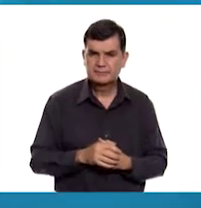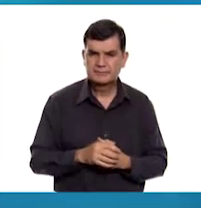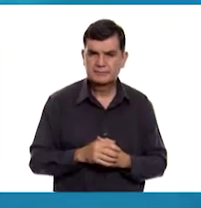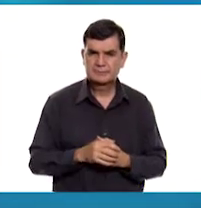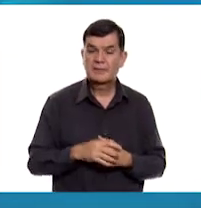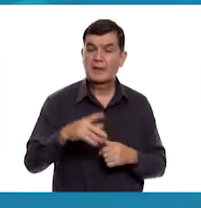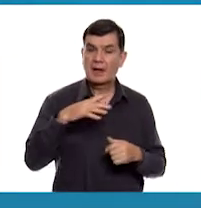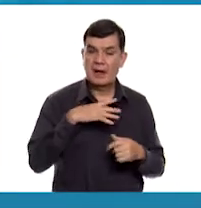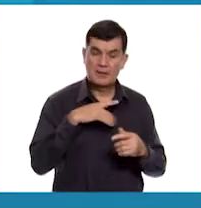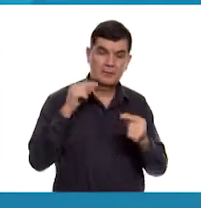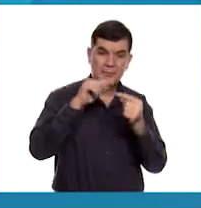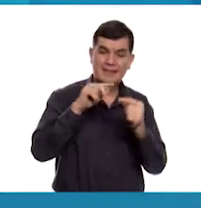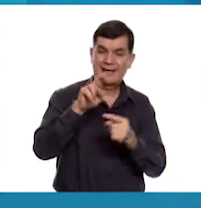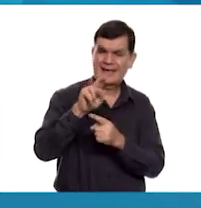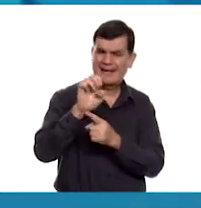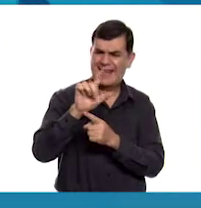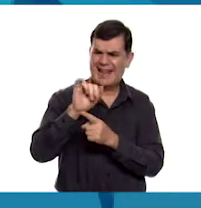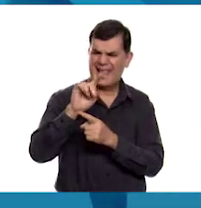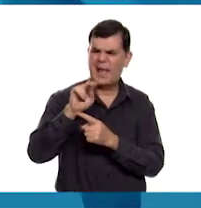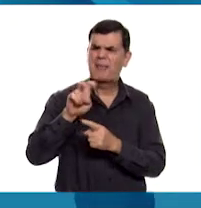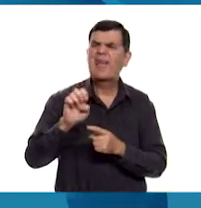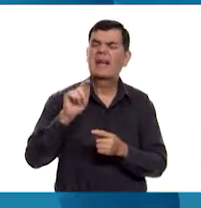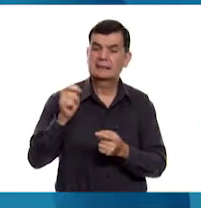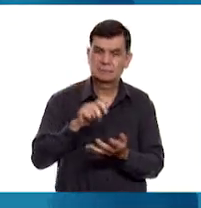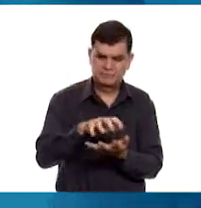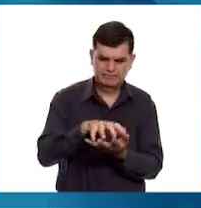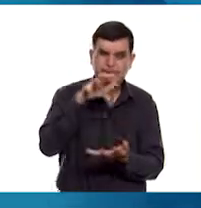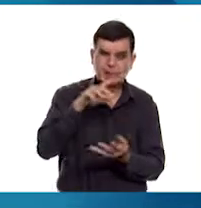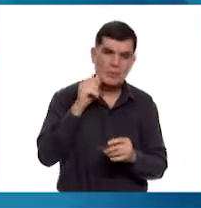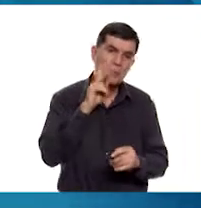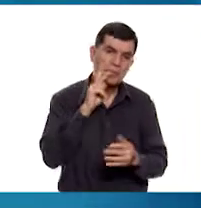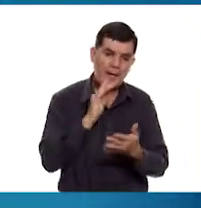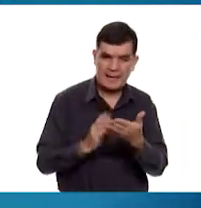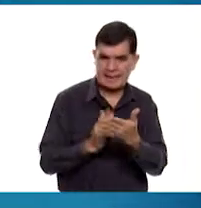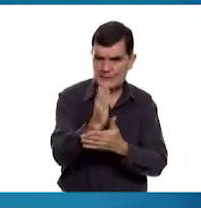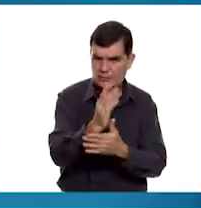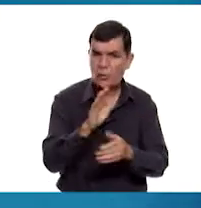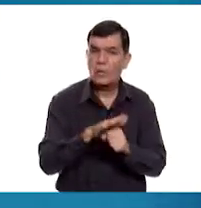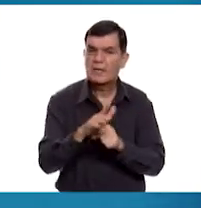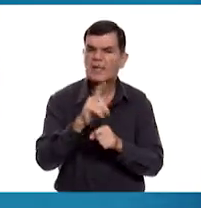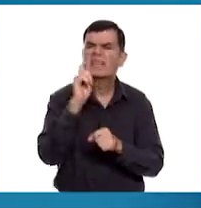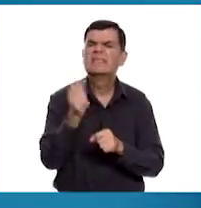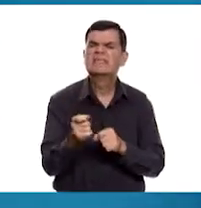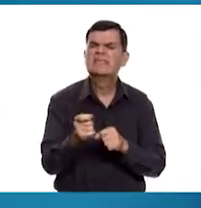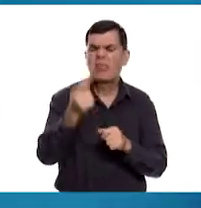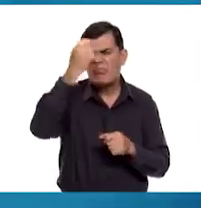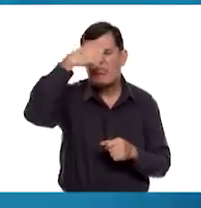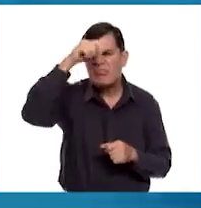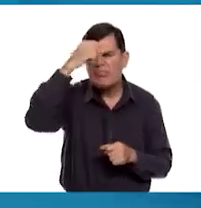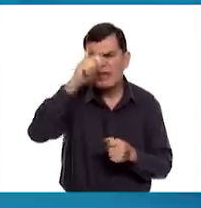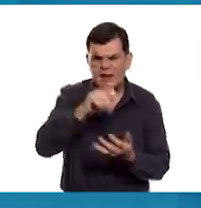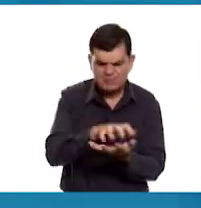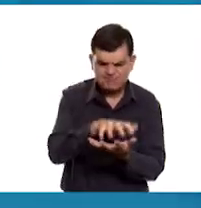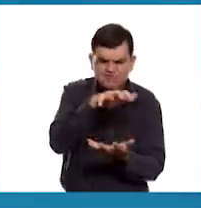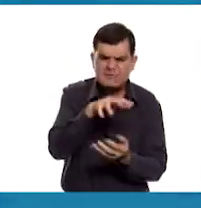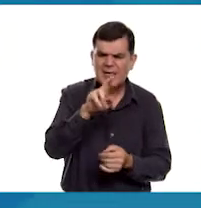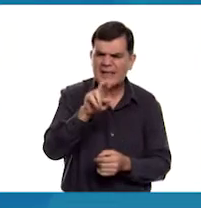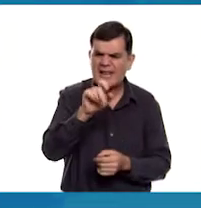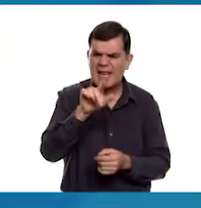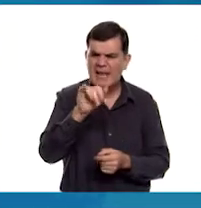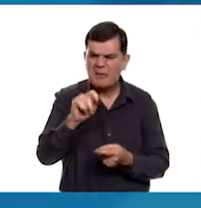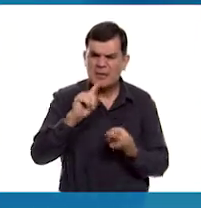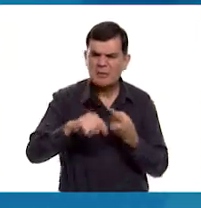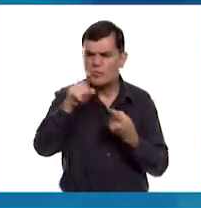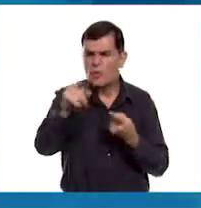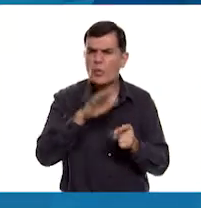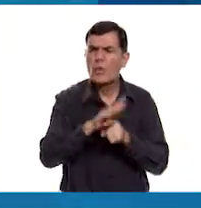¡Y cayó en relieve! Vamos a ver cuál es el reto. Así. ¿En qué consiste la técnica de relieve? ¿Qué tipos